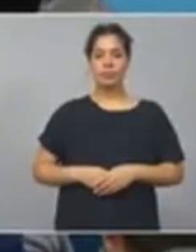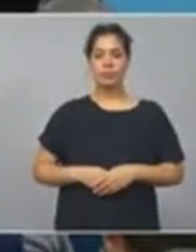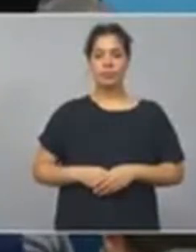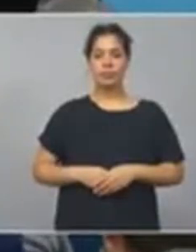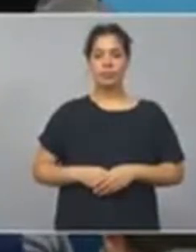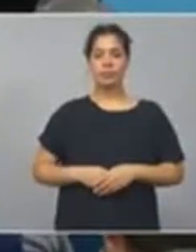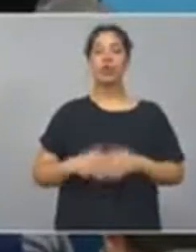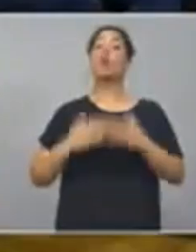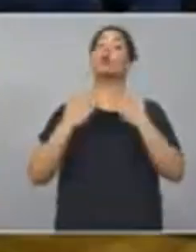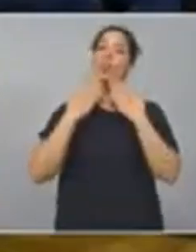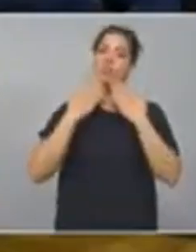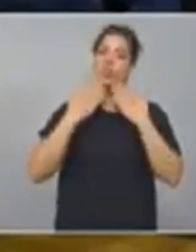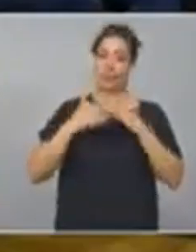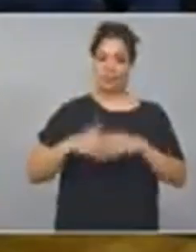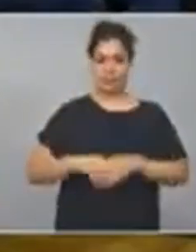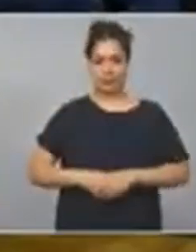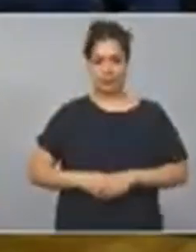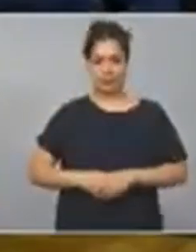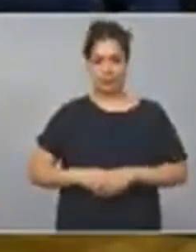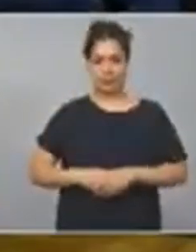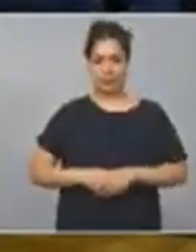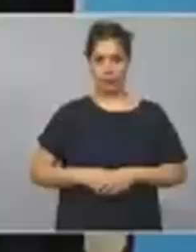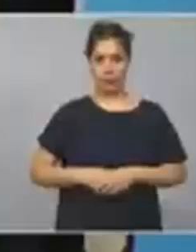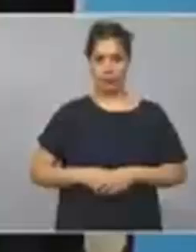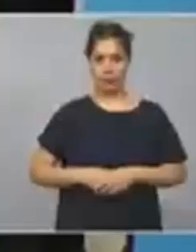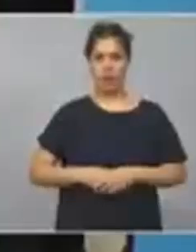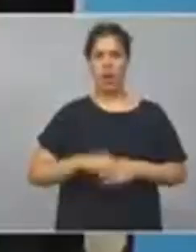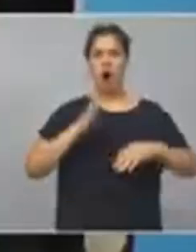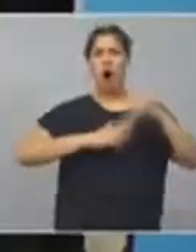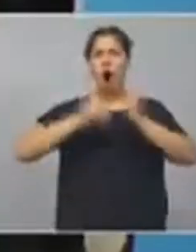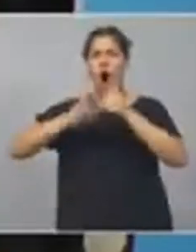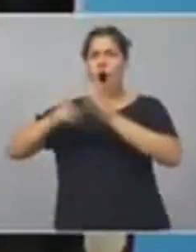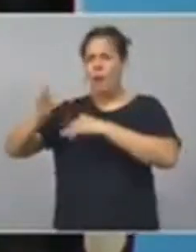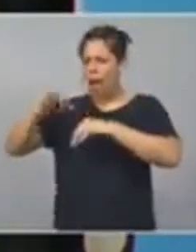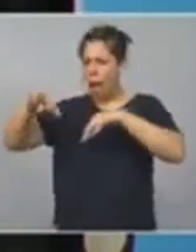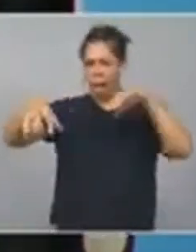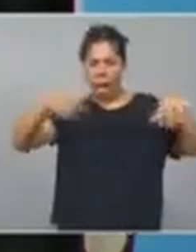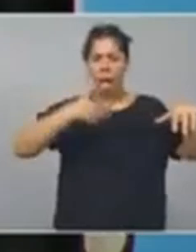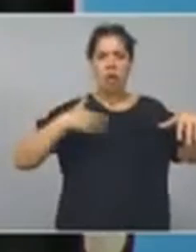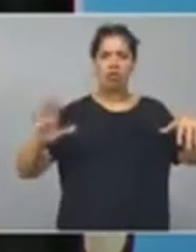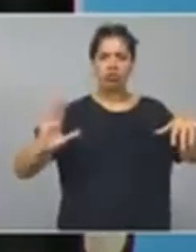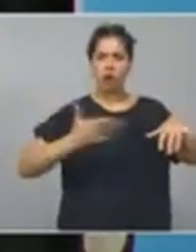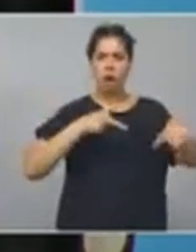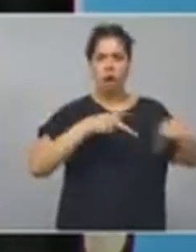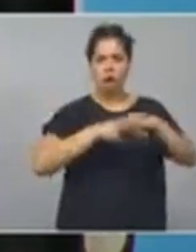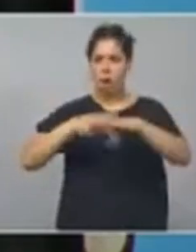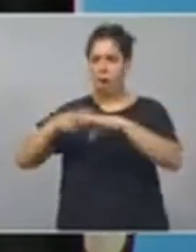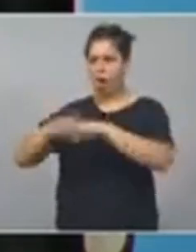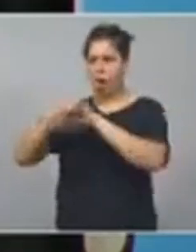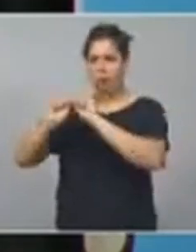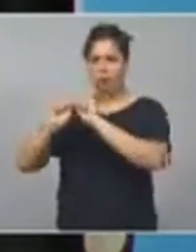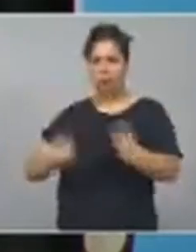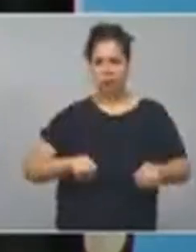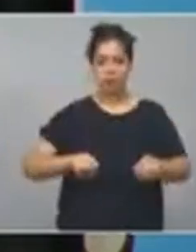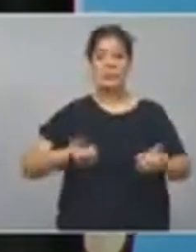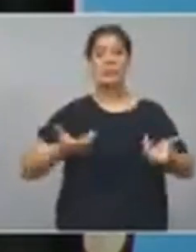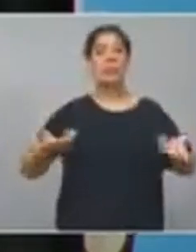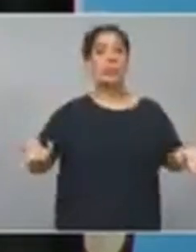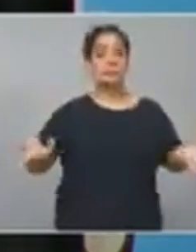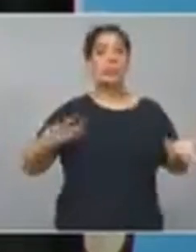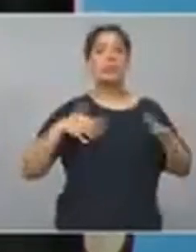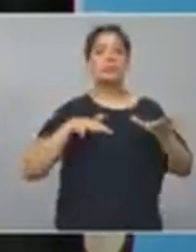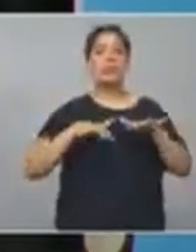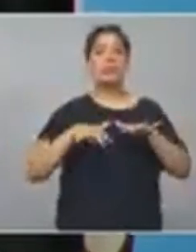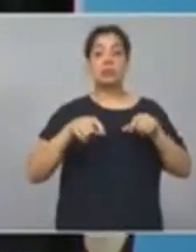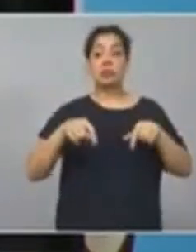Por esto han interrumpido todas las obras, pero hoy la verdad que ha sido como es esta ocasión de encontrarnos,